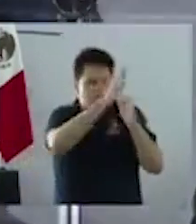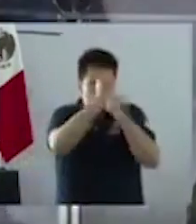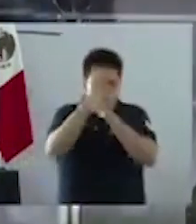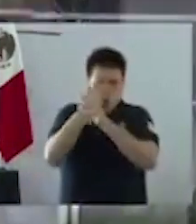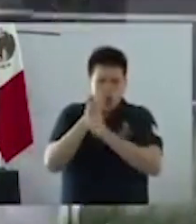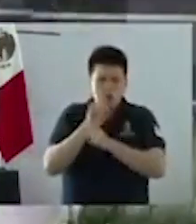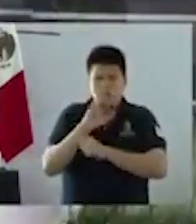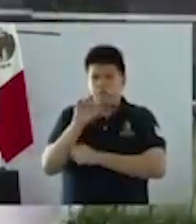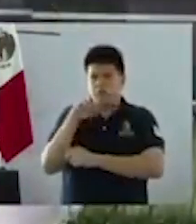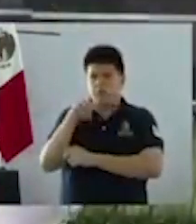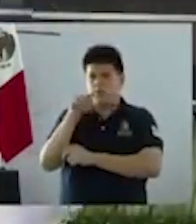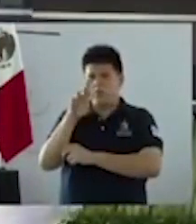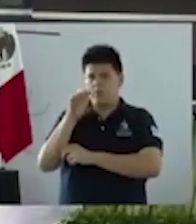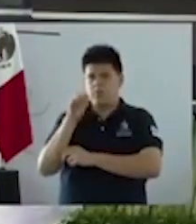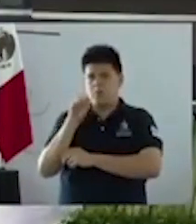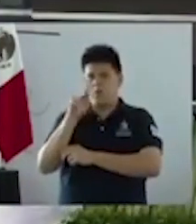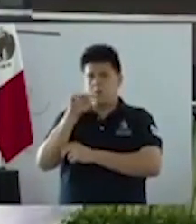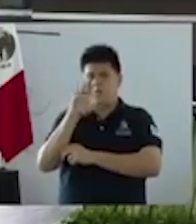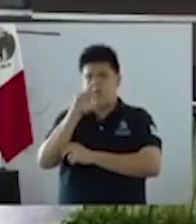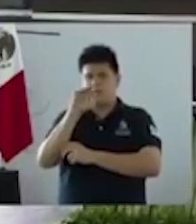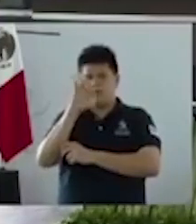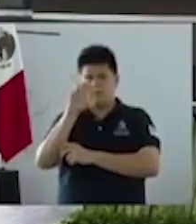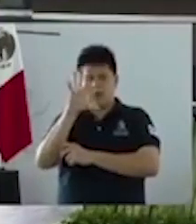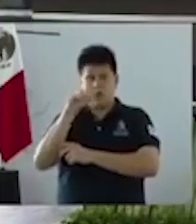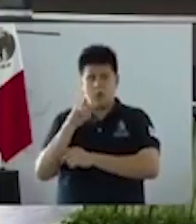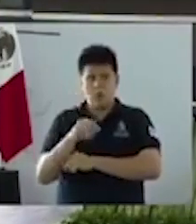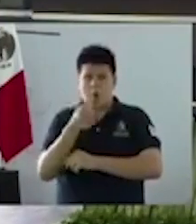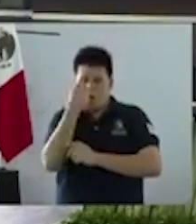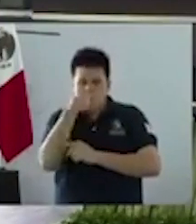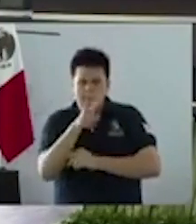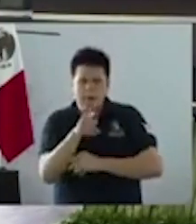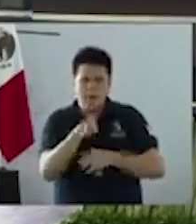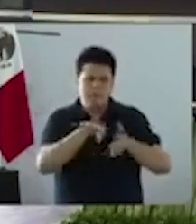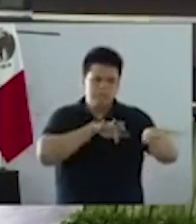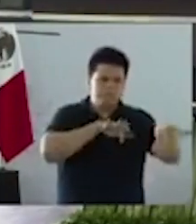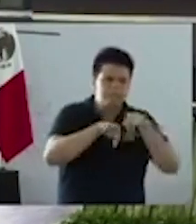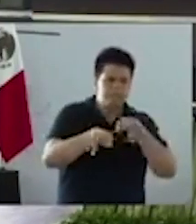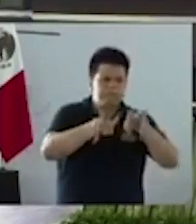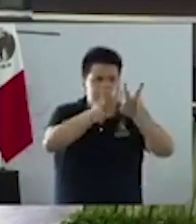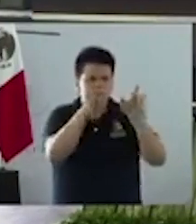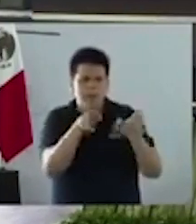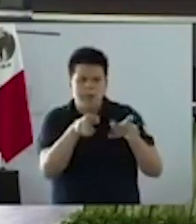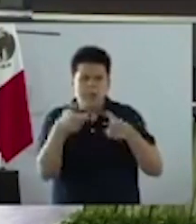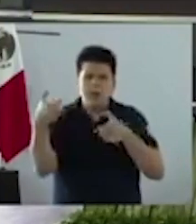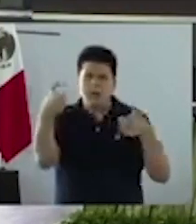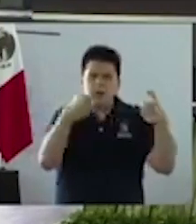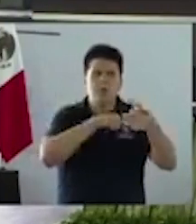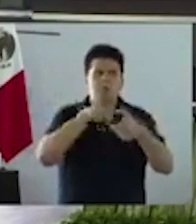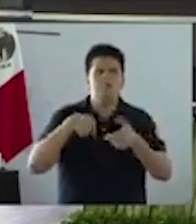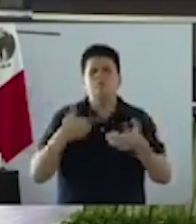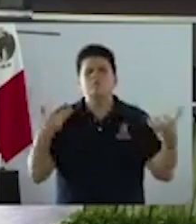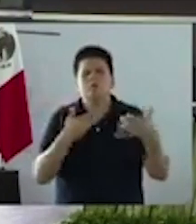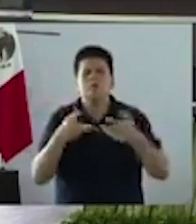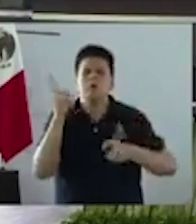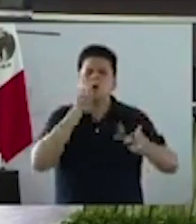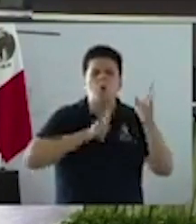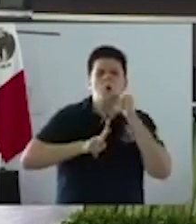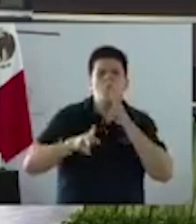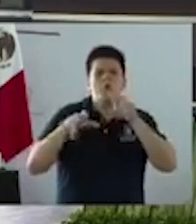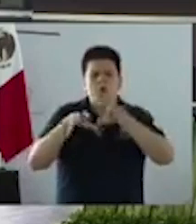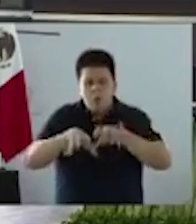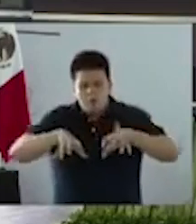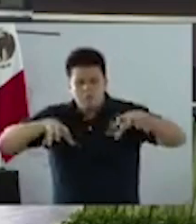instancia para poder trabajar exclusivamente el tema económico que podamos generar dado que somos regiones